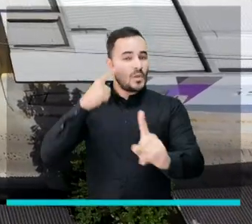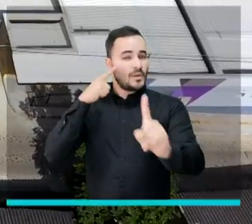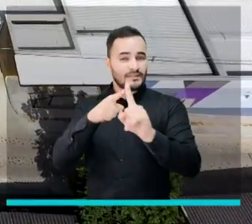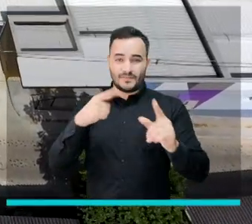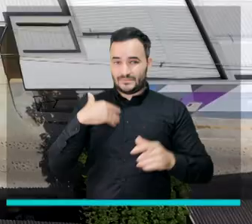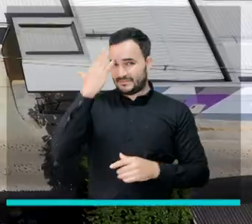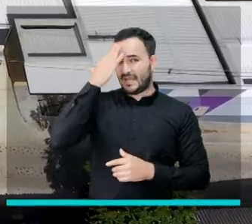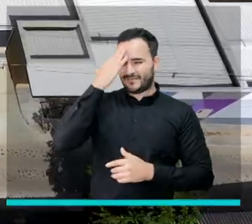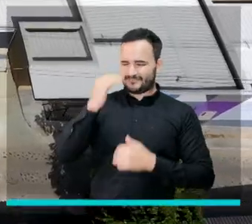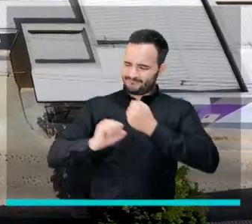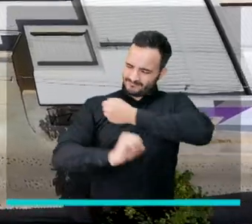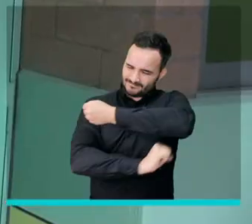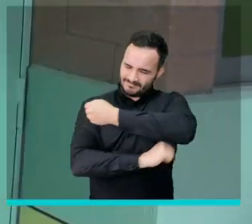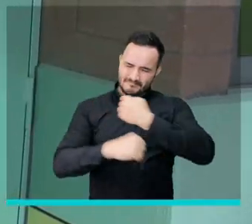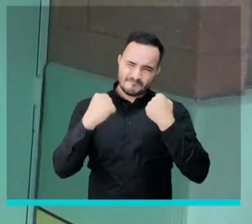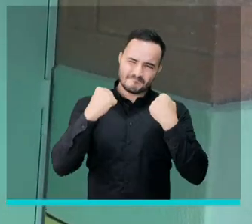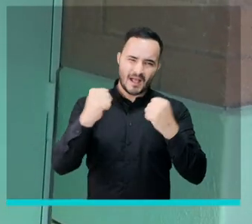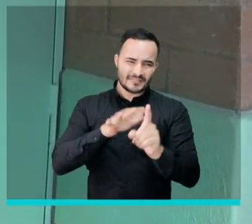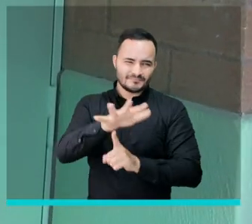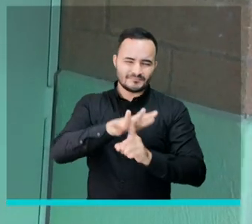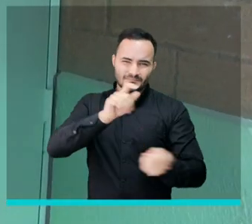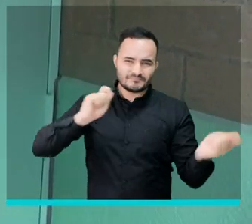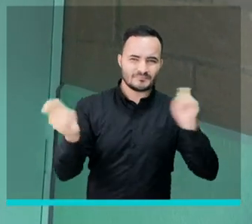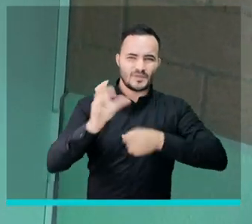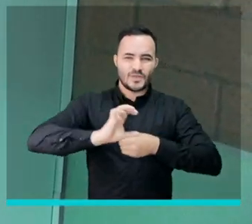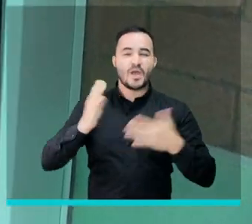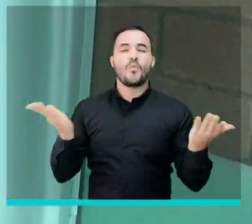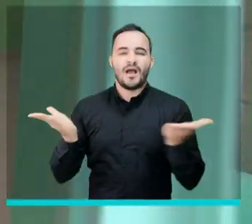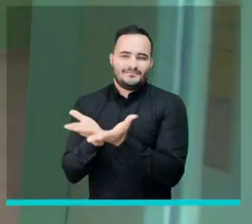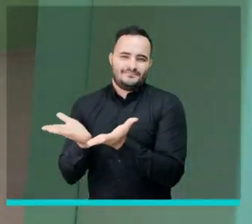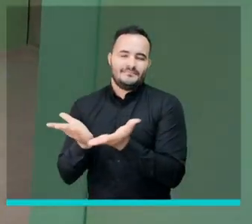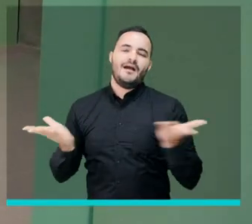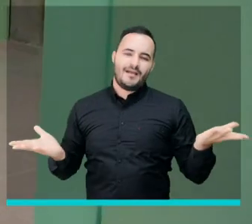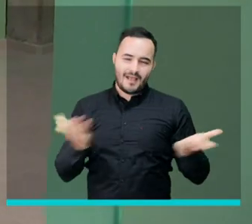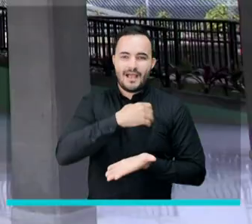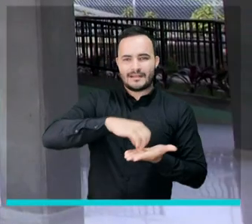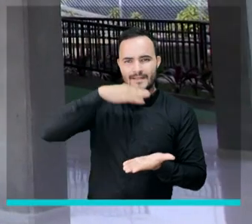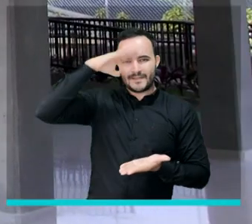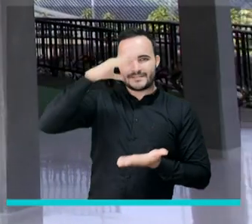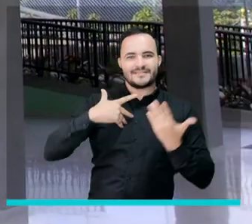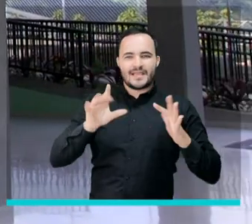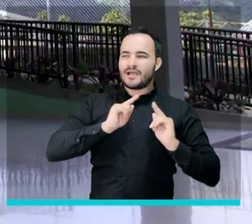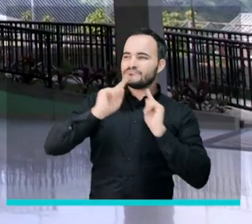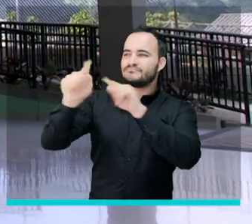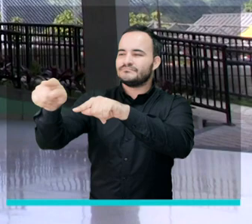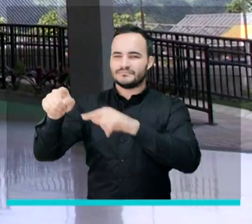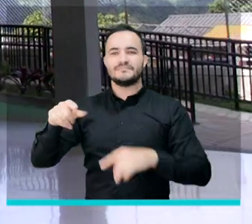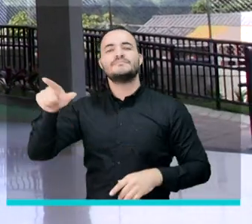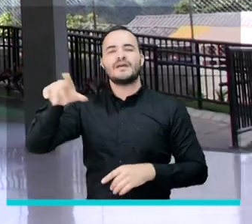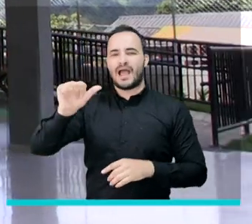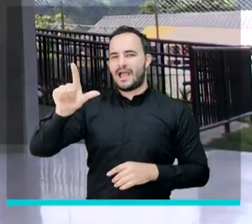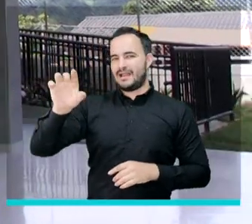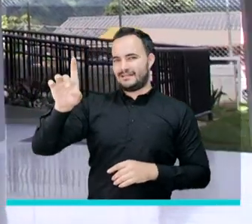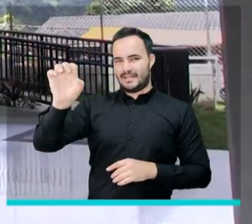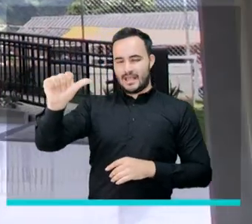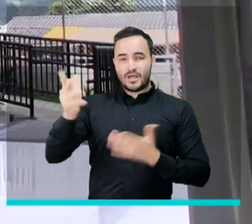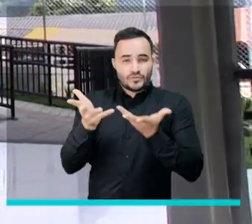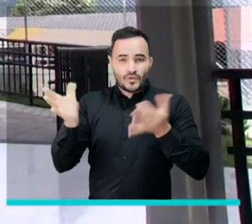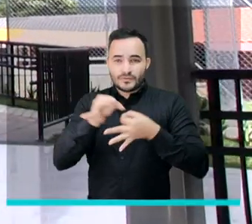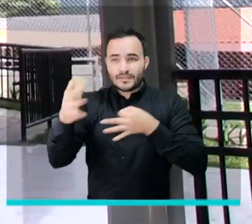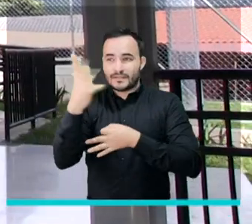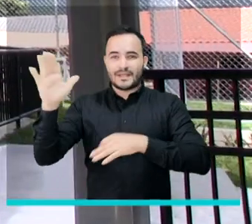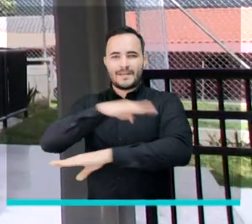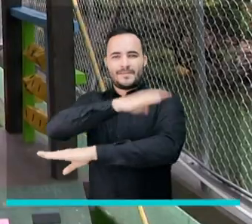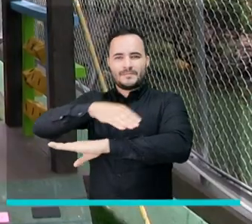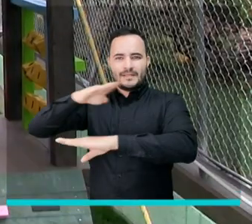Con la firme idea de que la educación es uno de los pilares de la transformación de la ciudad, la Administración Municipal renovó la infraestructura del